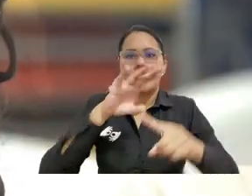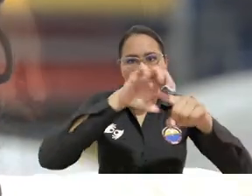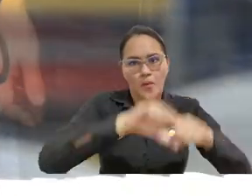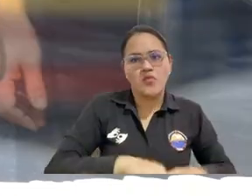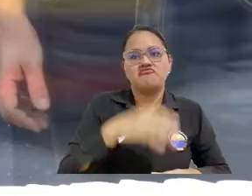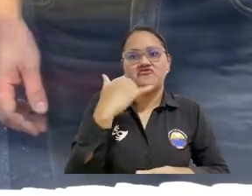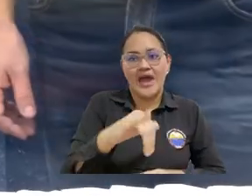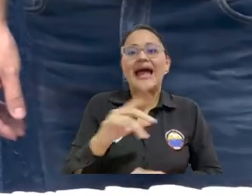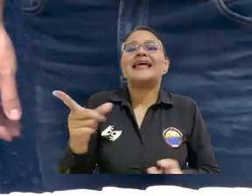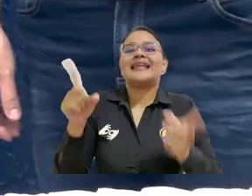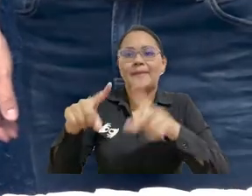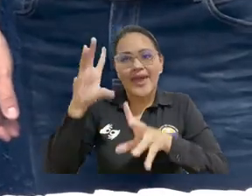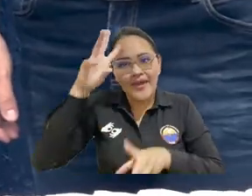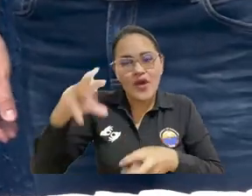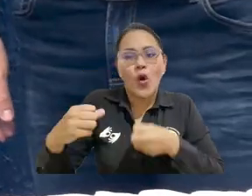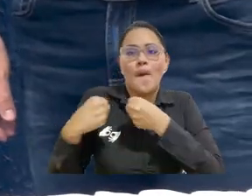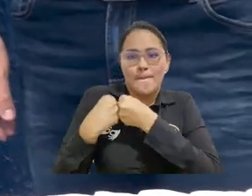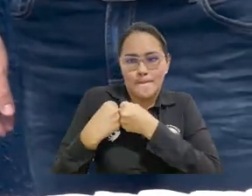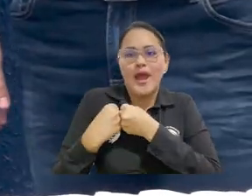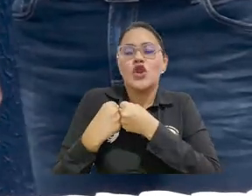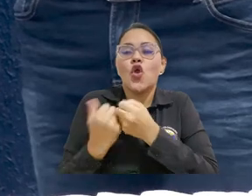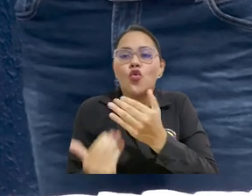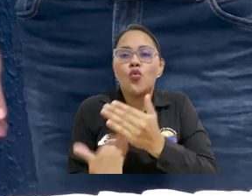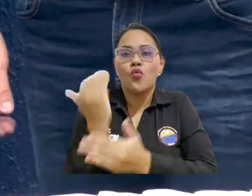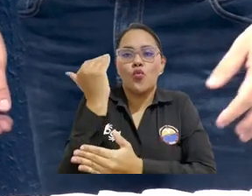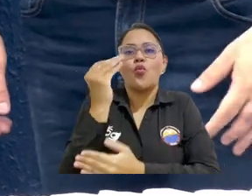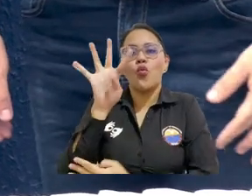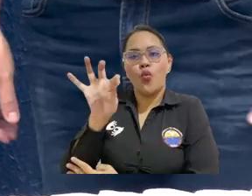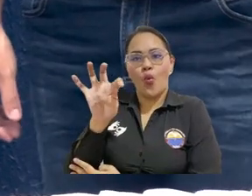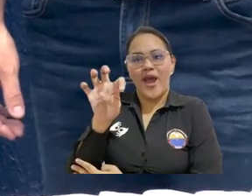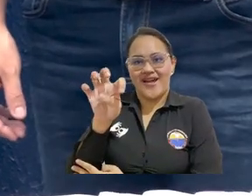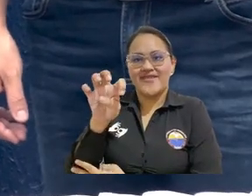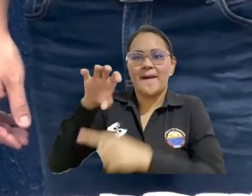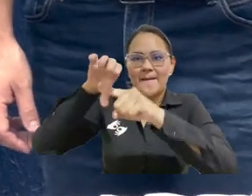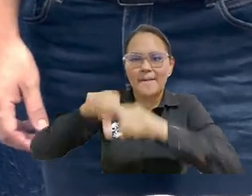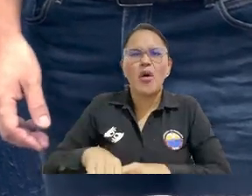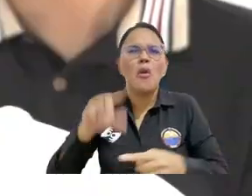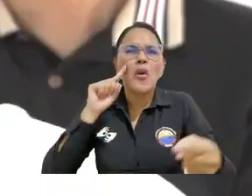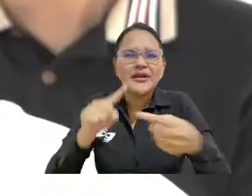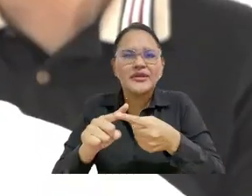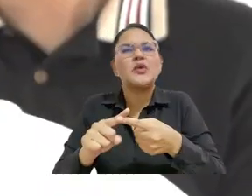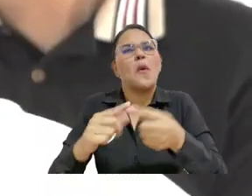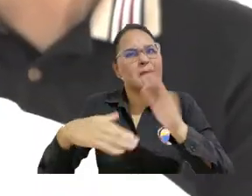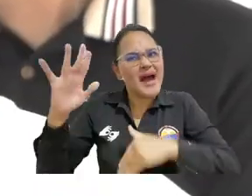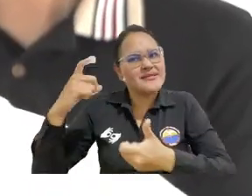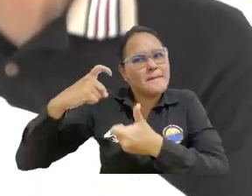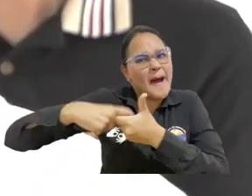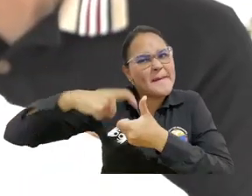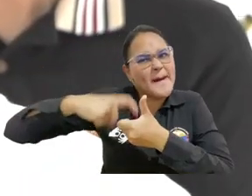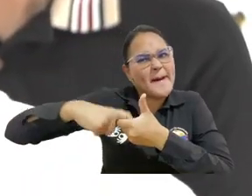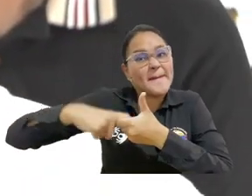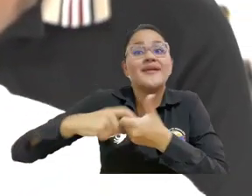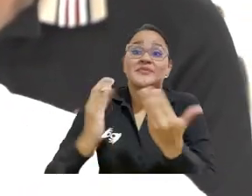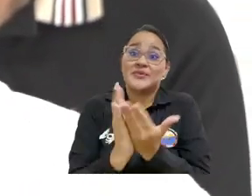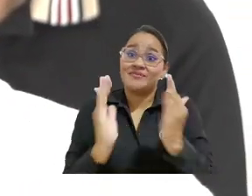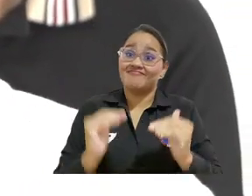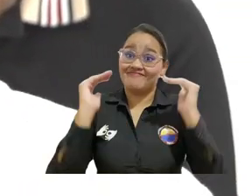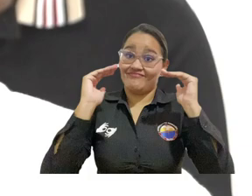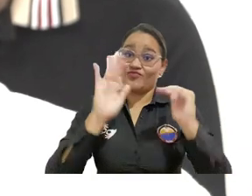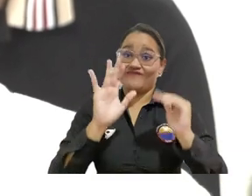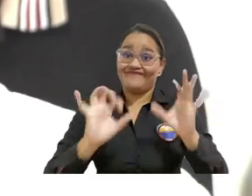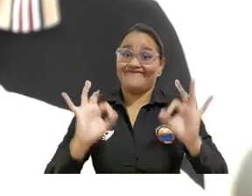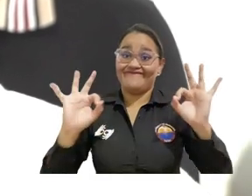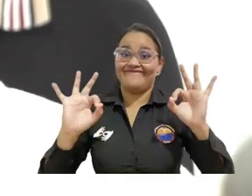y se firmó el convenio que abre nueve cupos nuevos para expandir las oportunidades a más personas y logren acceder a educación